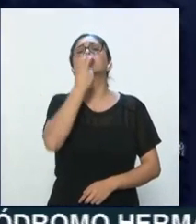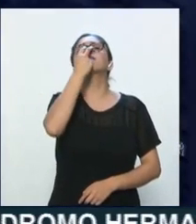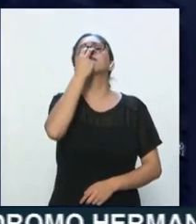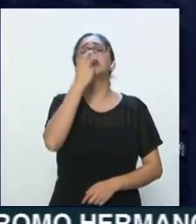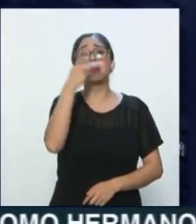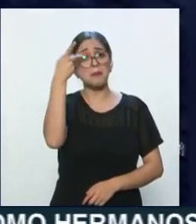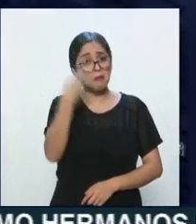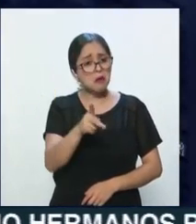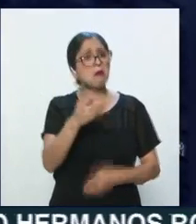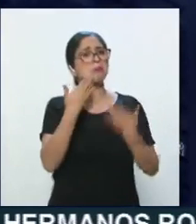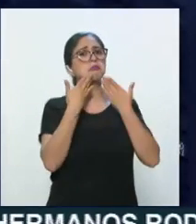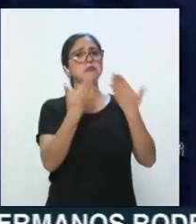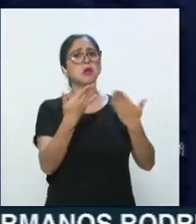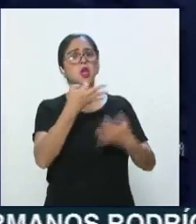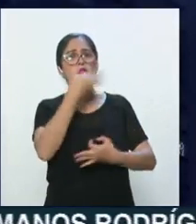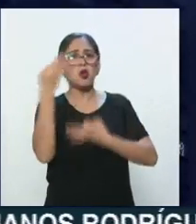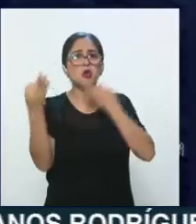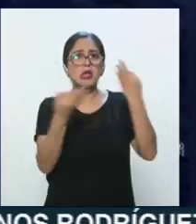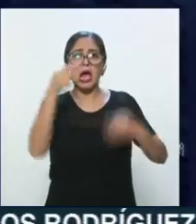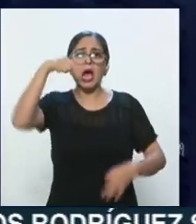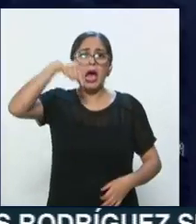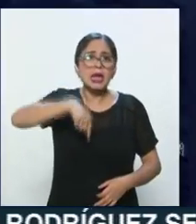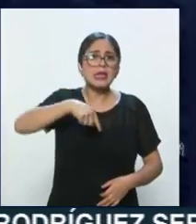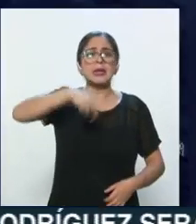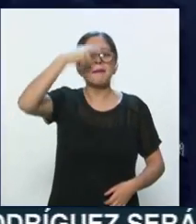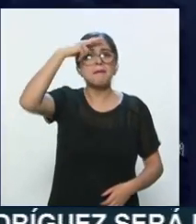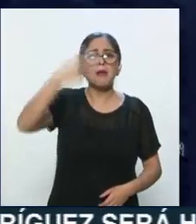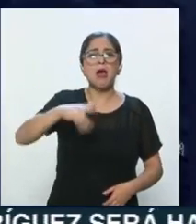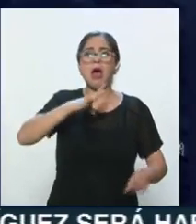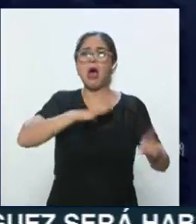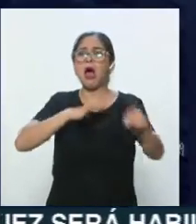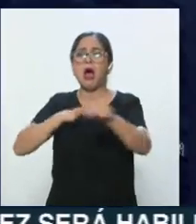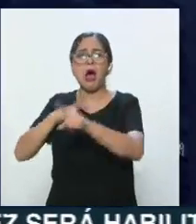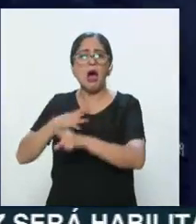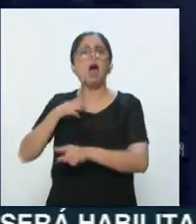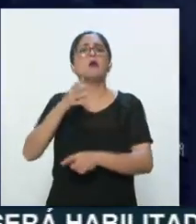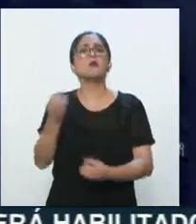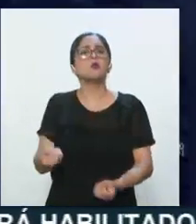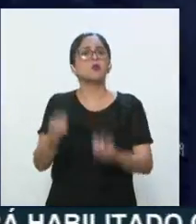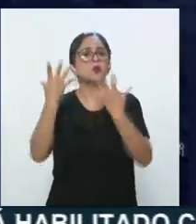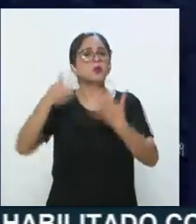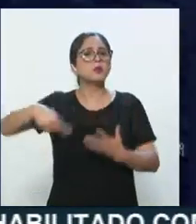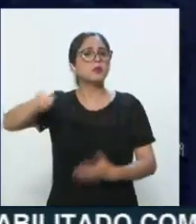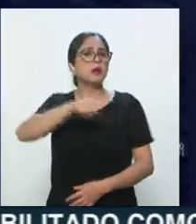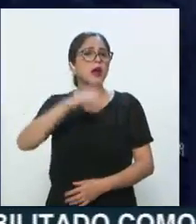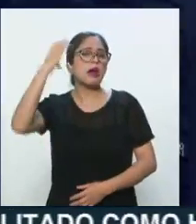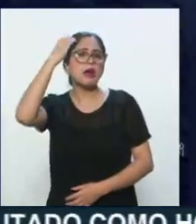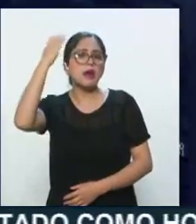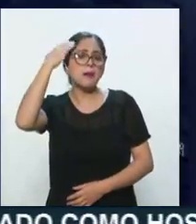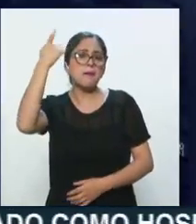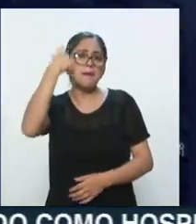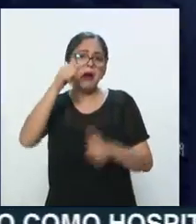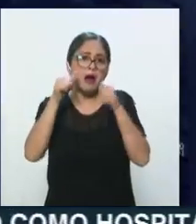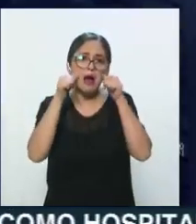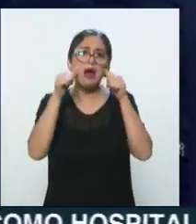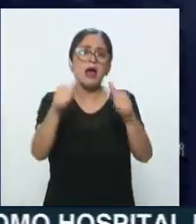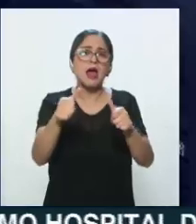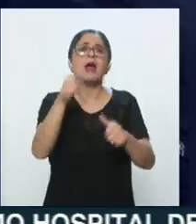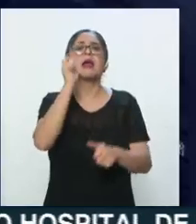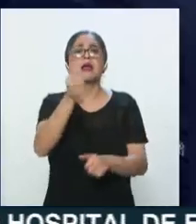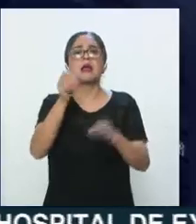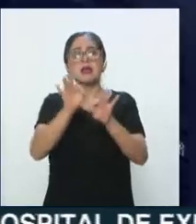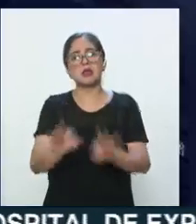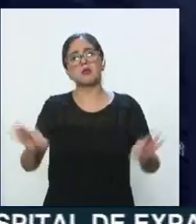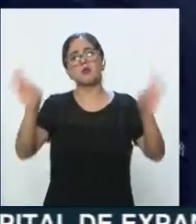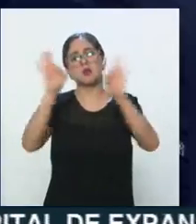el que contemos con amplitudes en la capacidad de camas hospitalarias. Indica un aplanamiento de la curva justo en el momento adecuado y